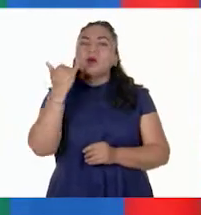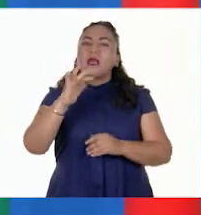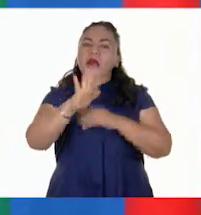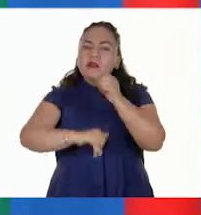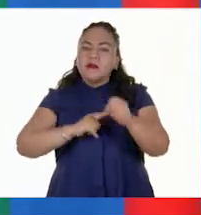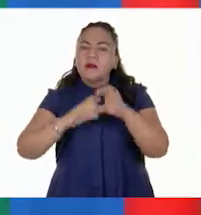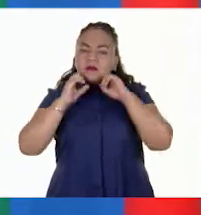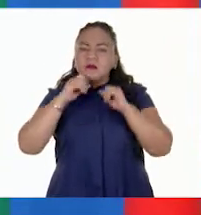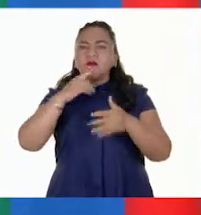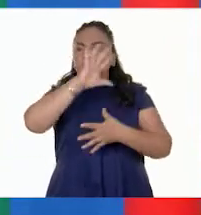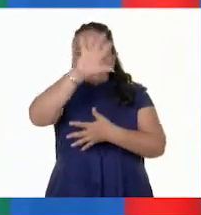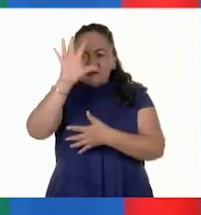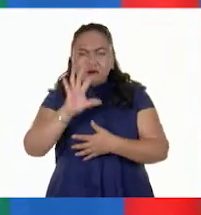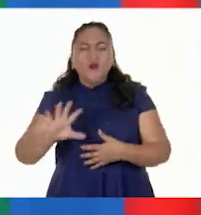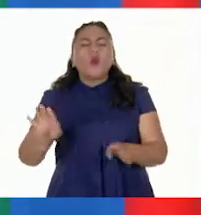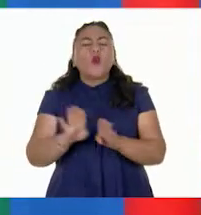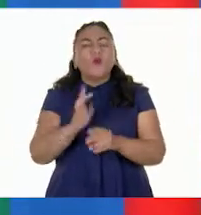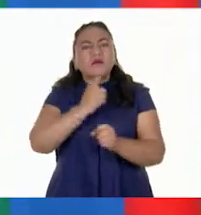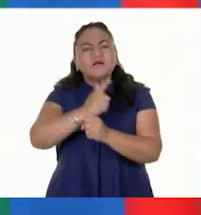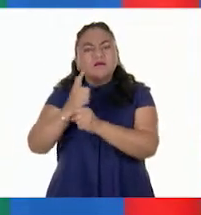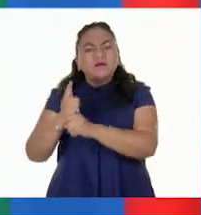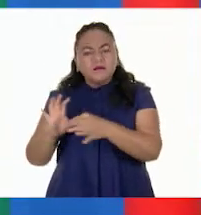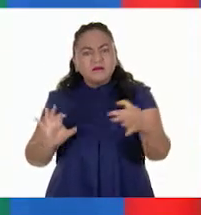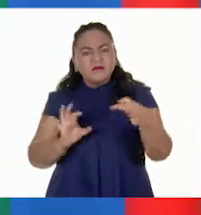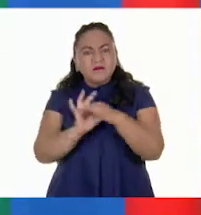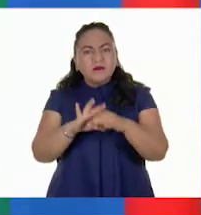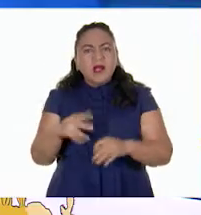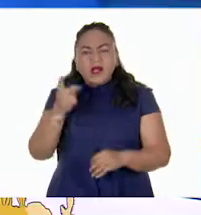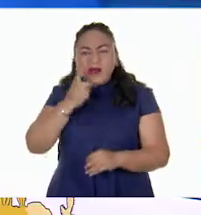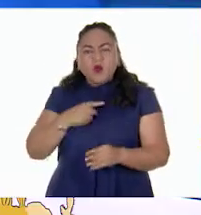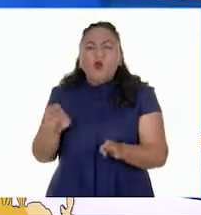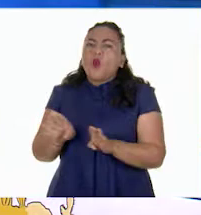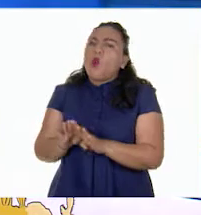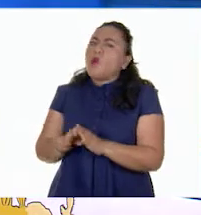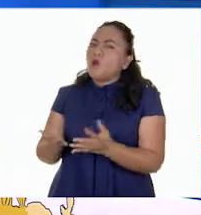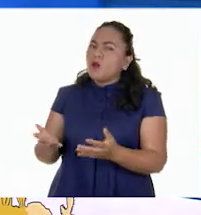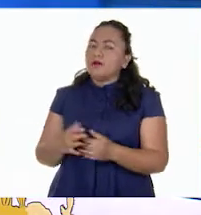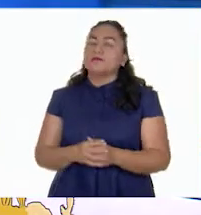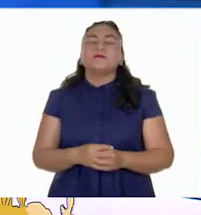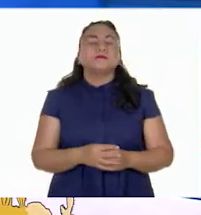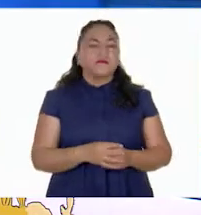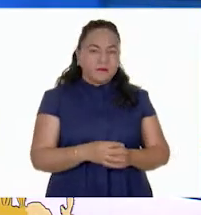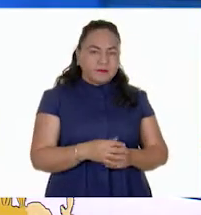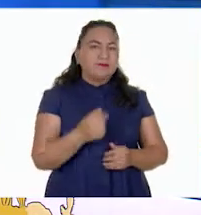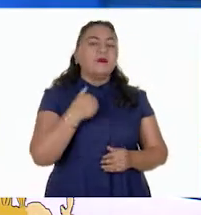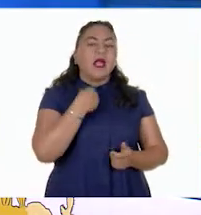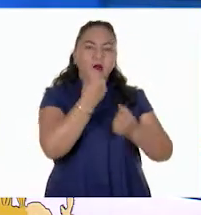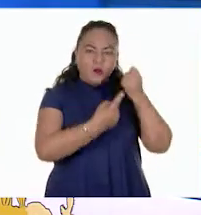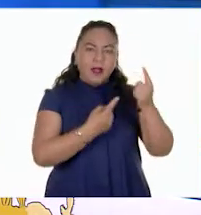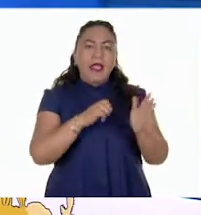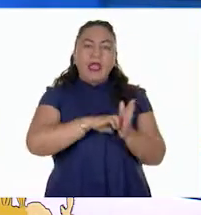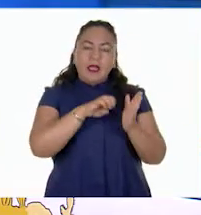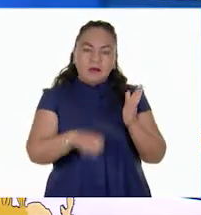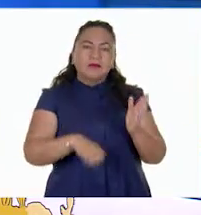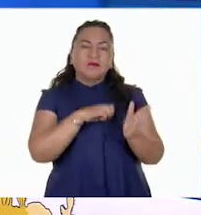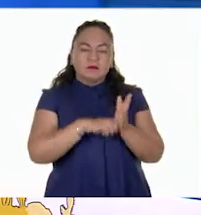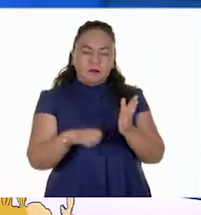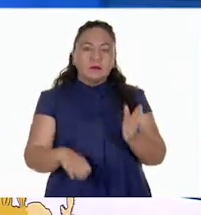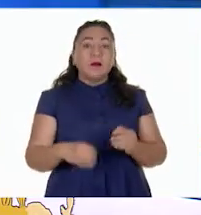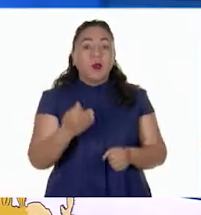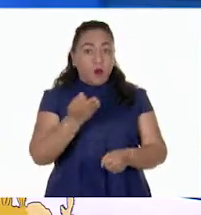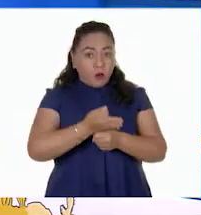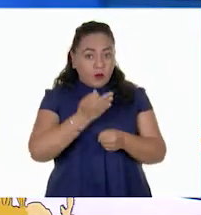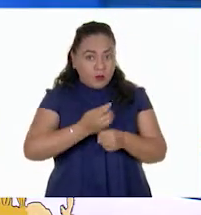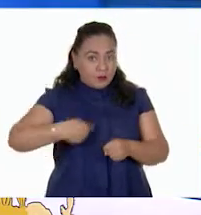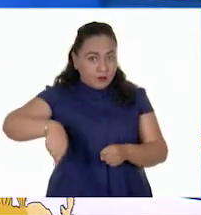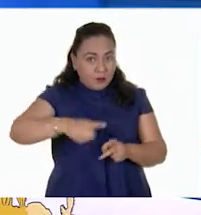¿Cómo vamos a identificar esa relación que nos indicó? Vamos a revisar algunos ejemplos. Para comenzar